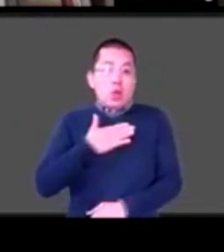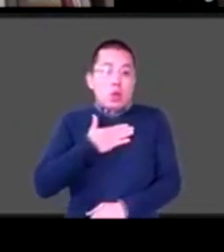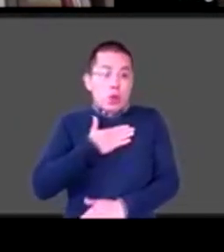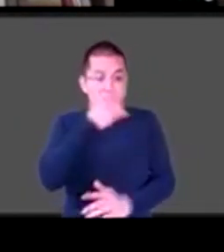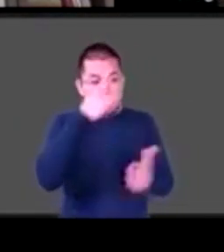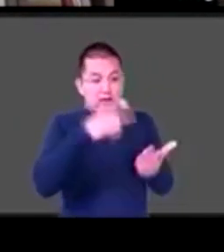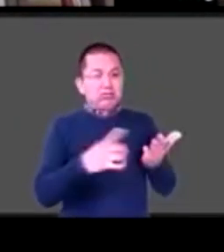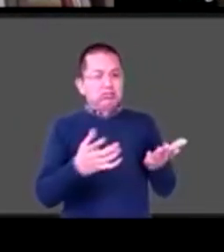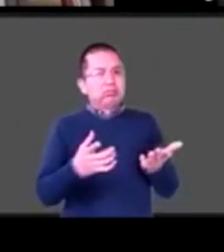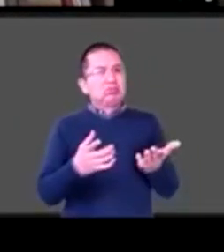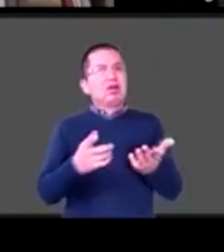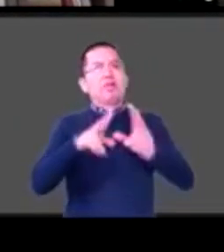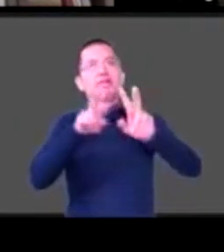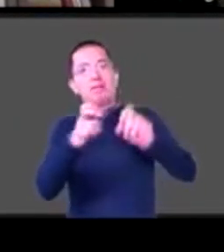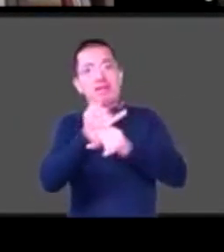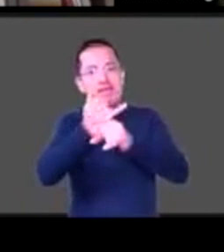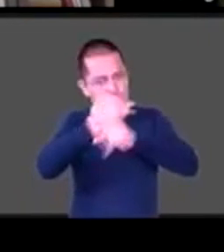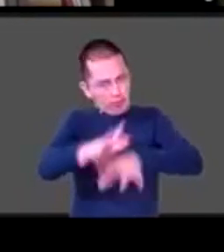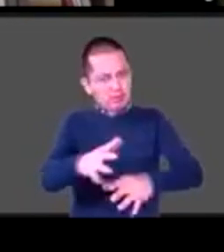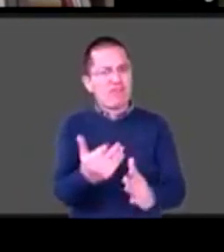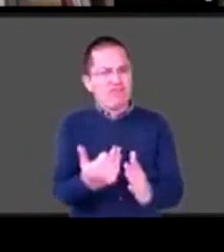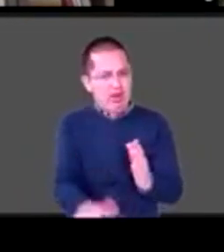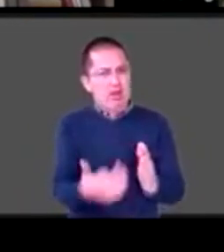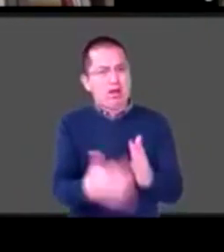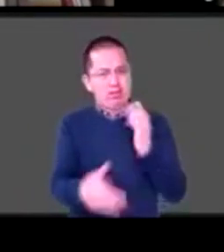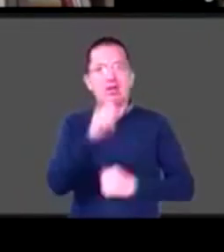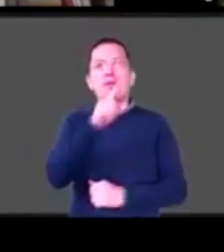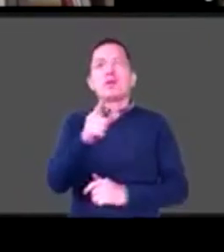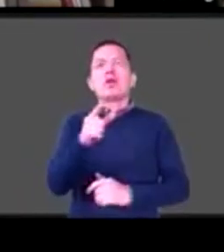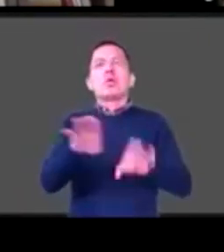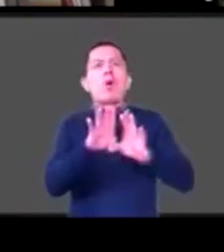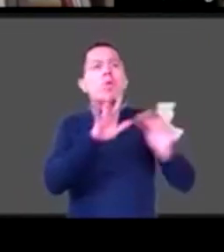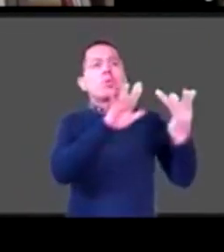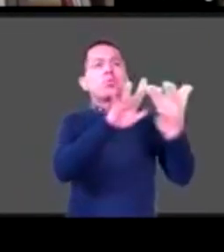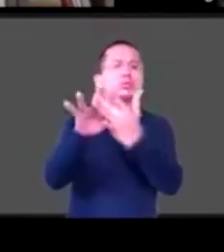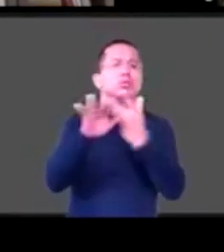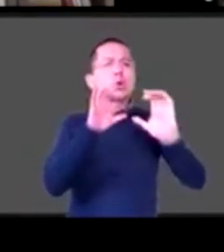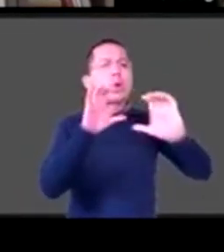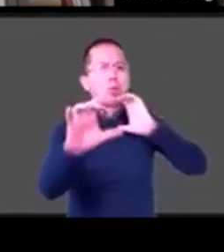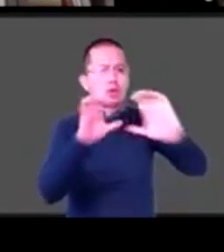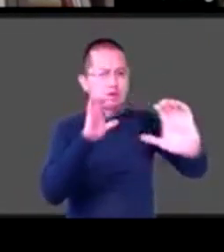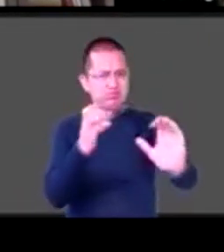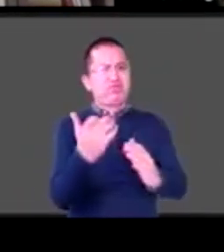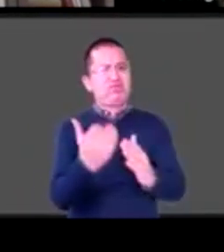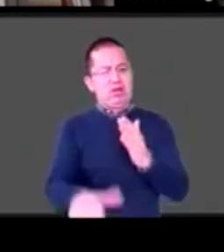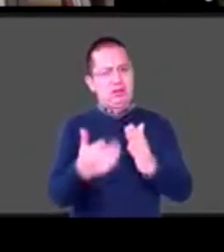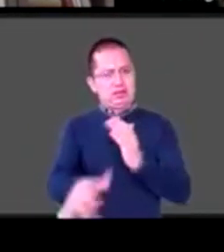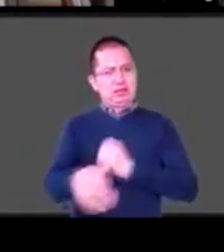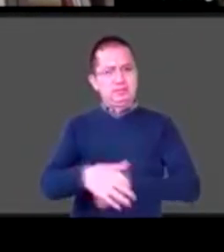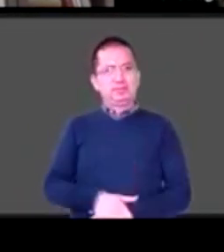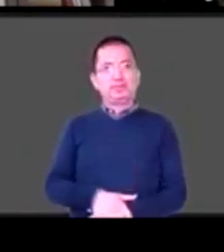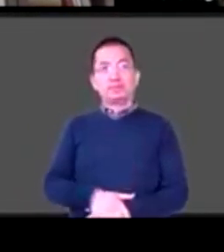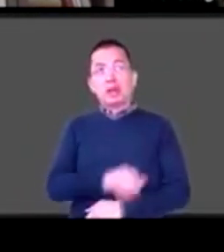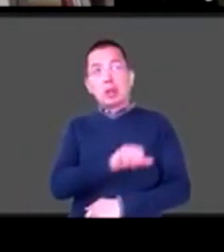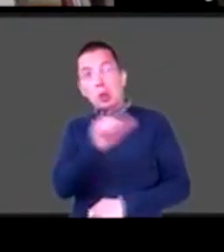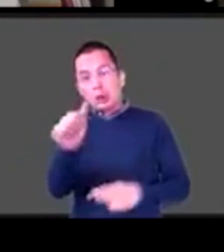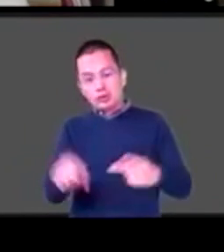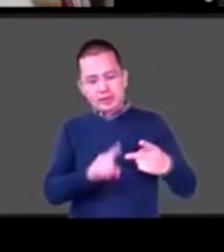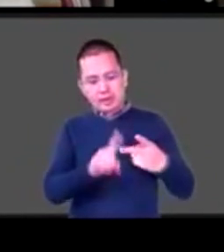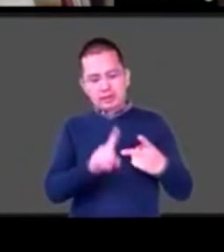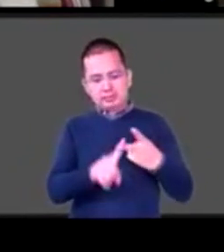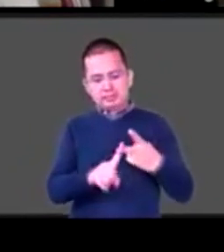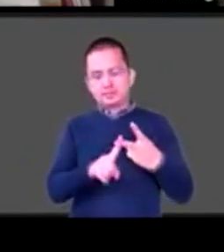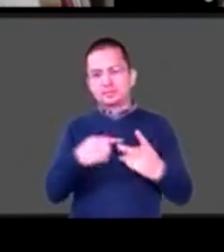segunda cosa me parece que es ofrecer herramientas concretas a